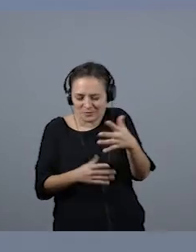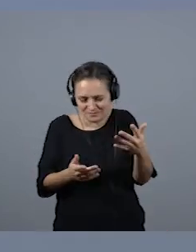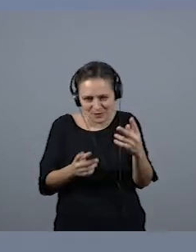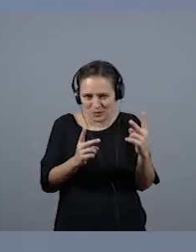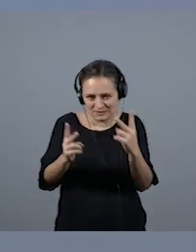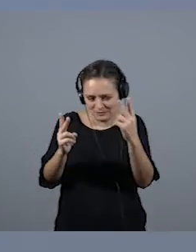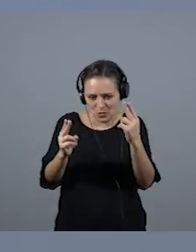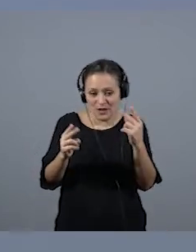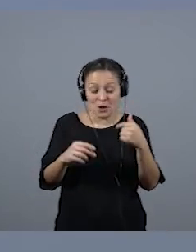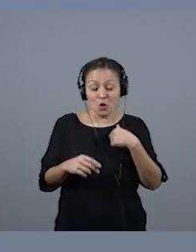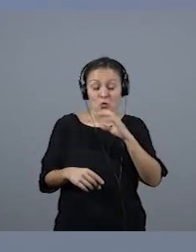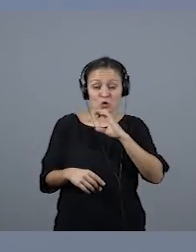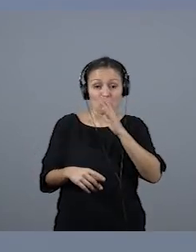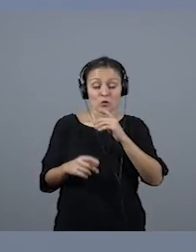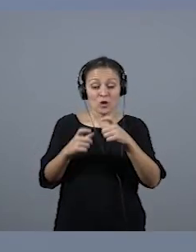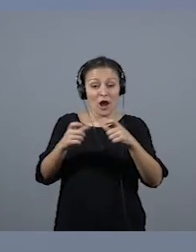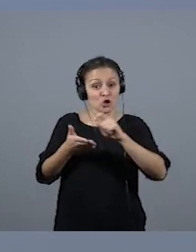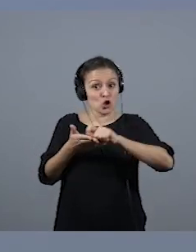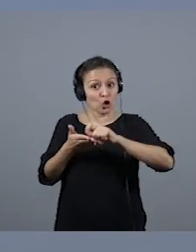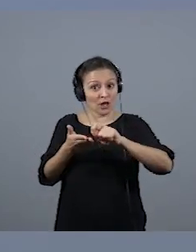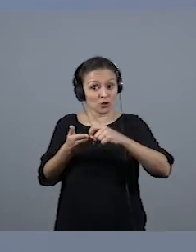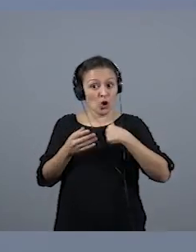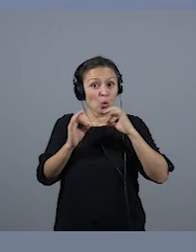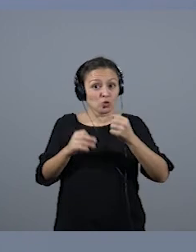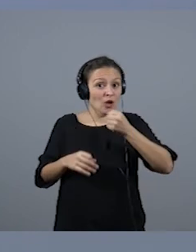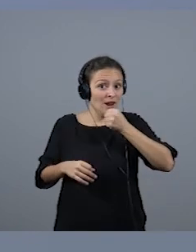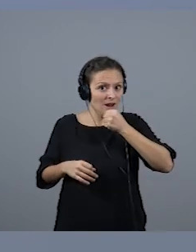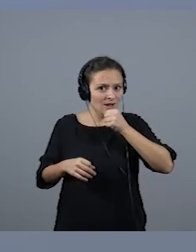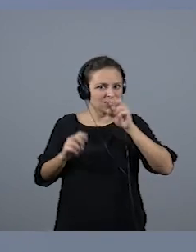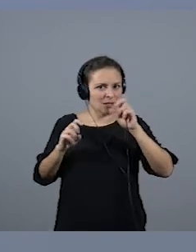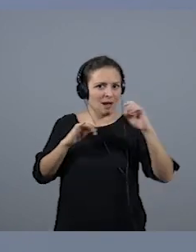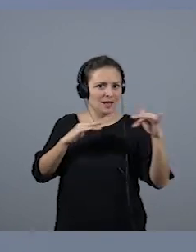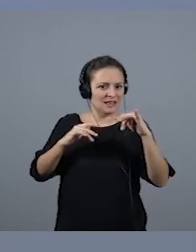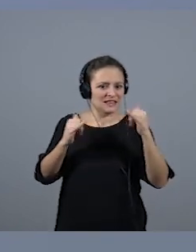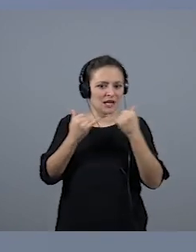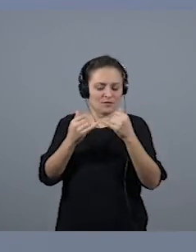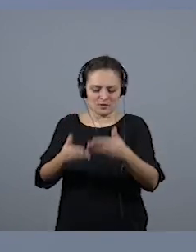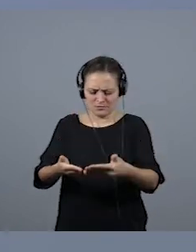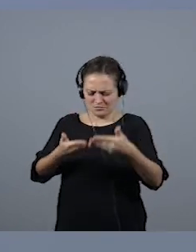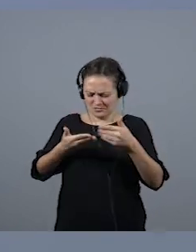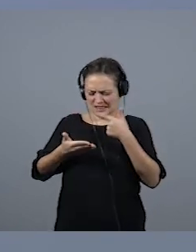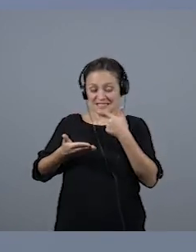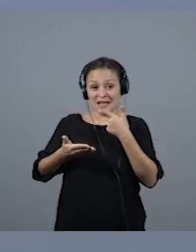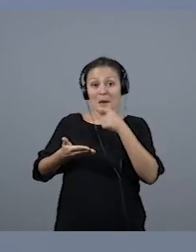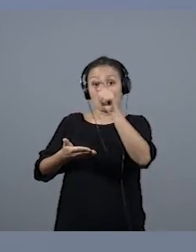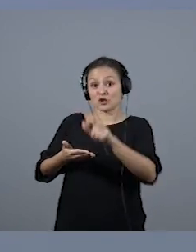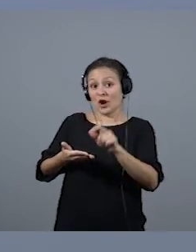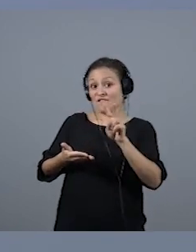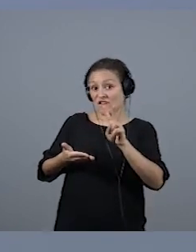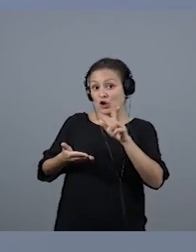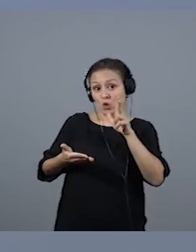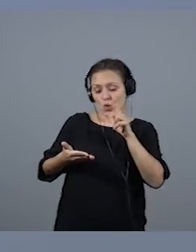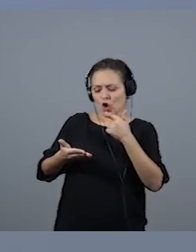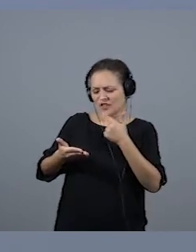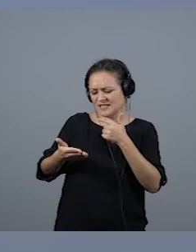notita, yo iba a transmitir el partido del Tenerife y me pasó una notita diciendo, de parte de Víctor Hugo Morales, que si le dejas utilizar